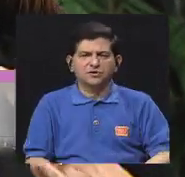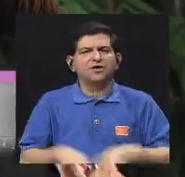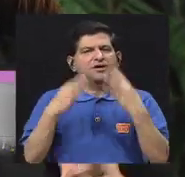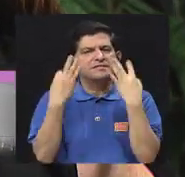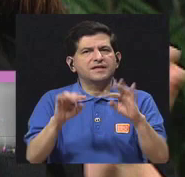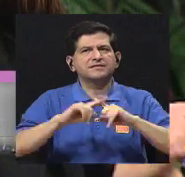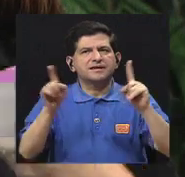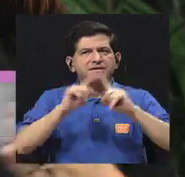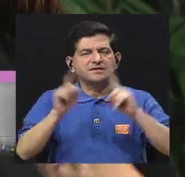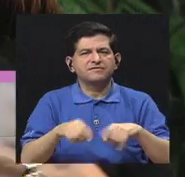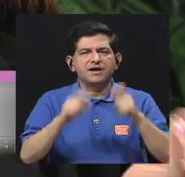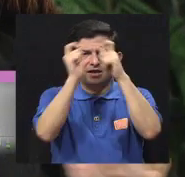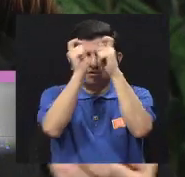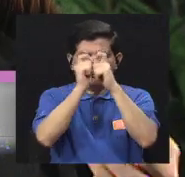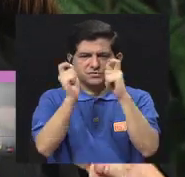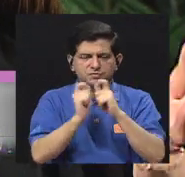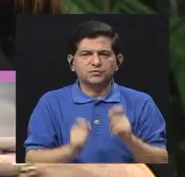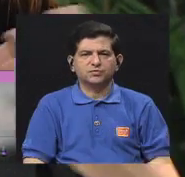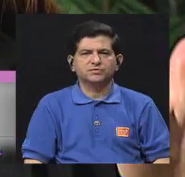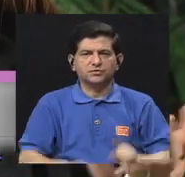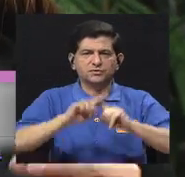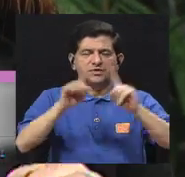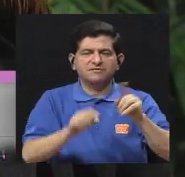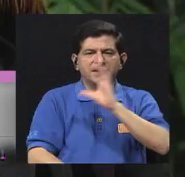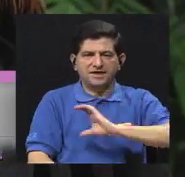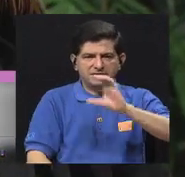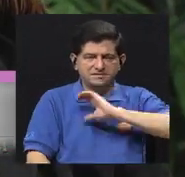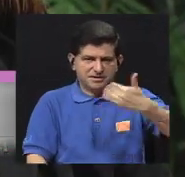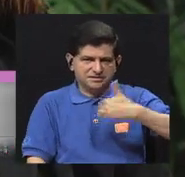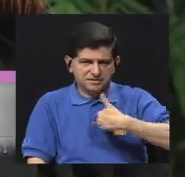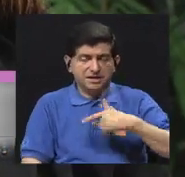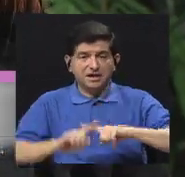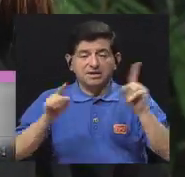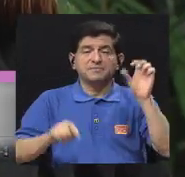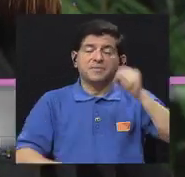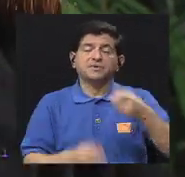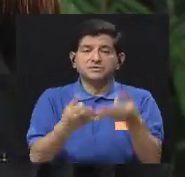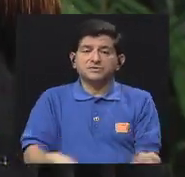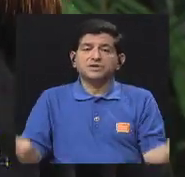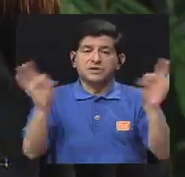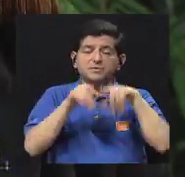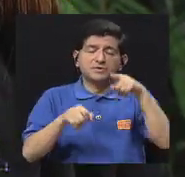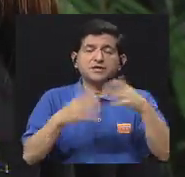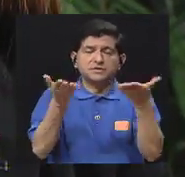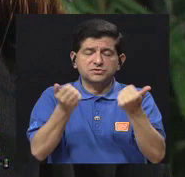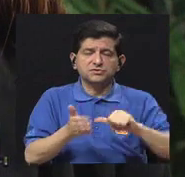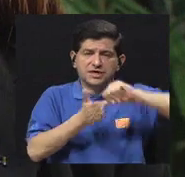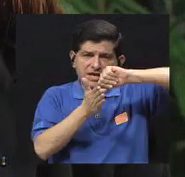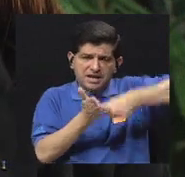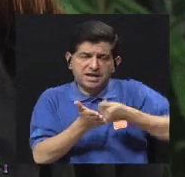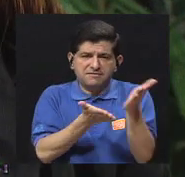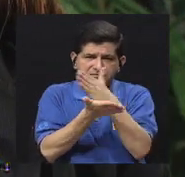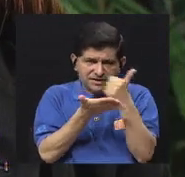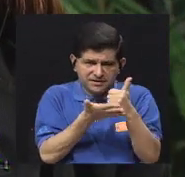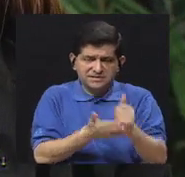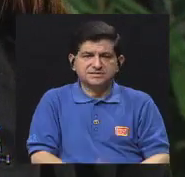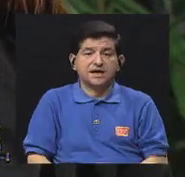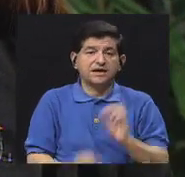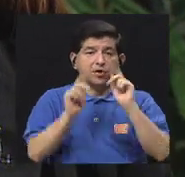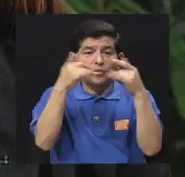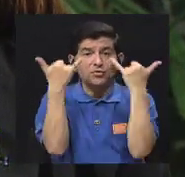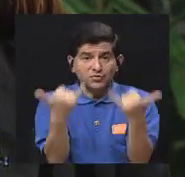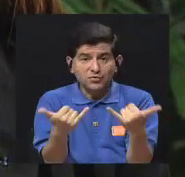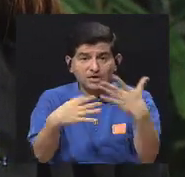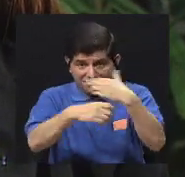hemos tratado varios puntos de vista son muchas las aristas que hay pero si sería conveniente si usted quiere reforzar algo hacer hincapié en algo está la